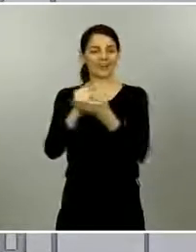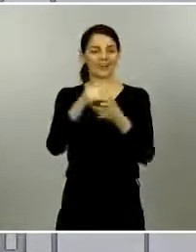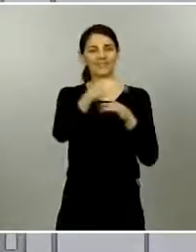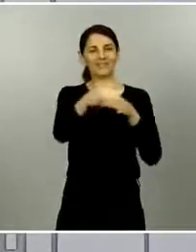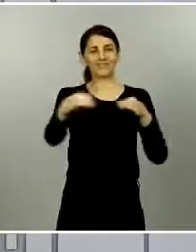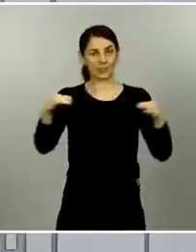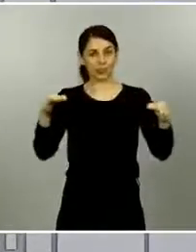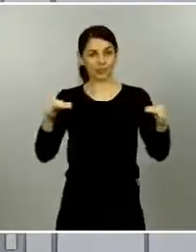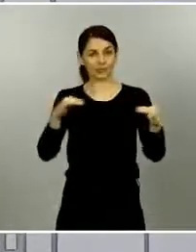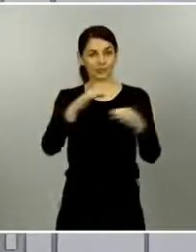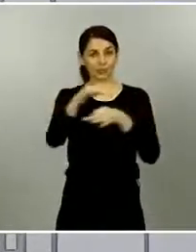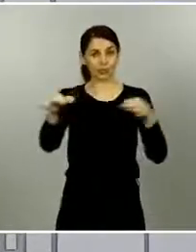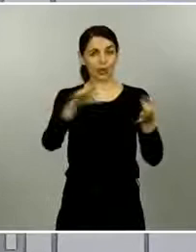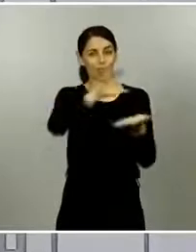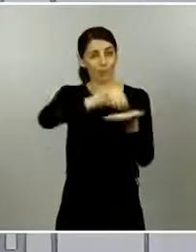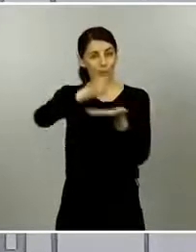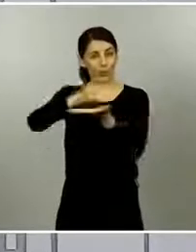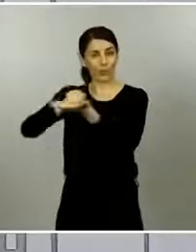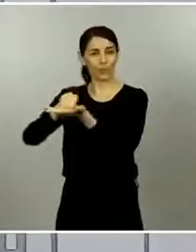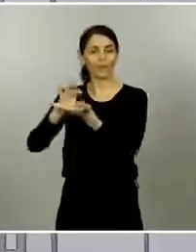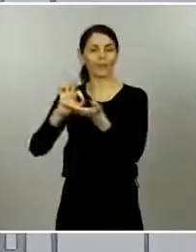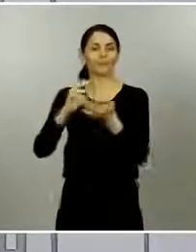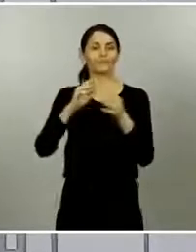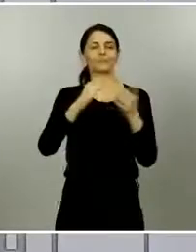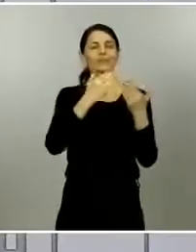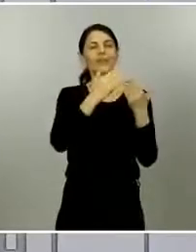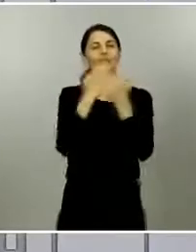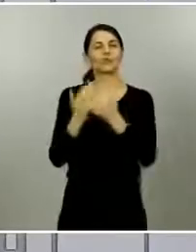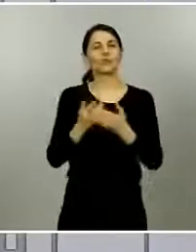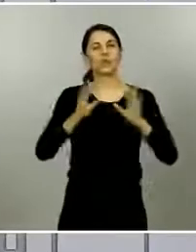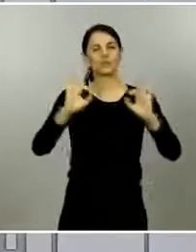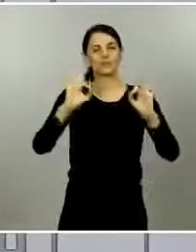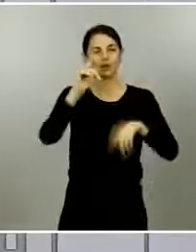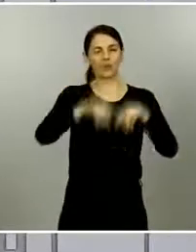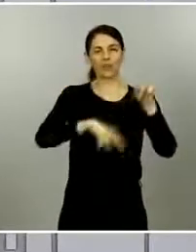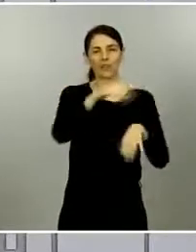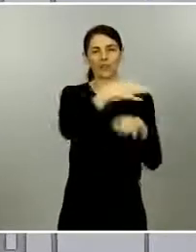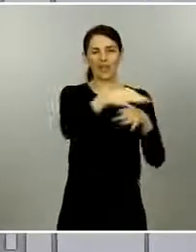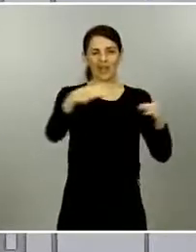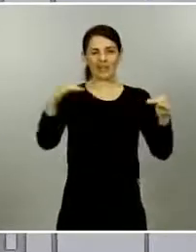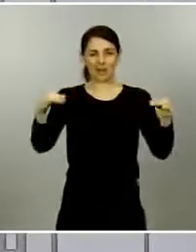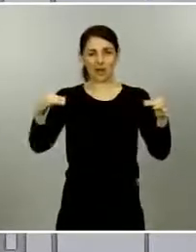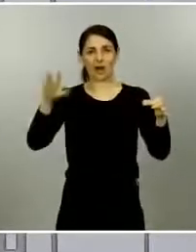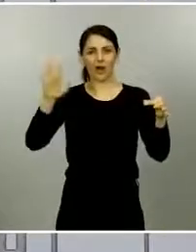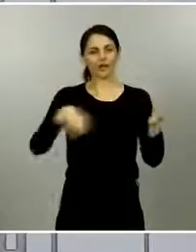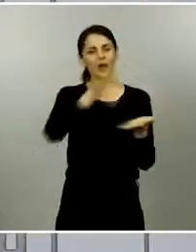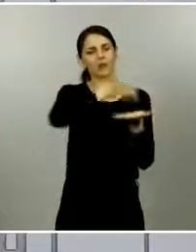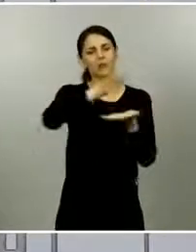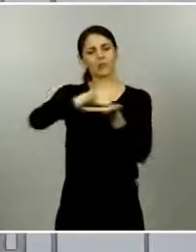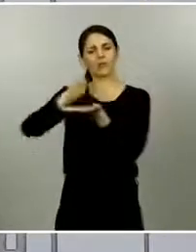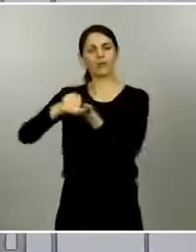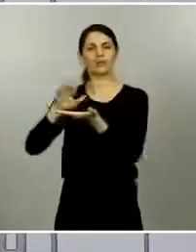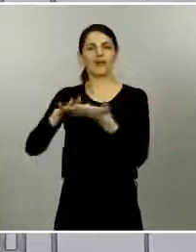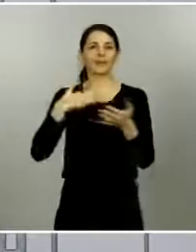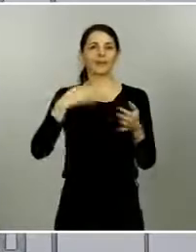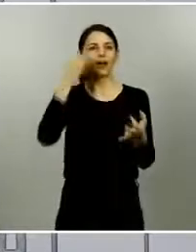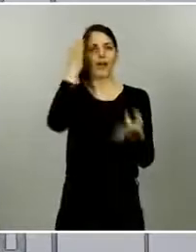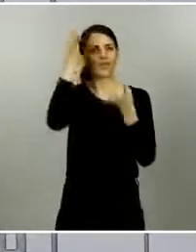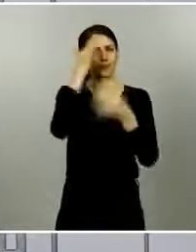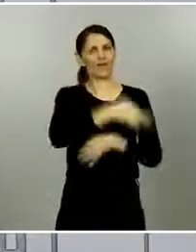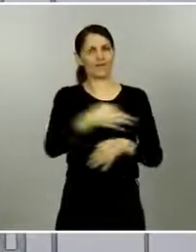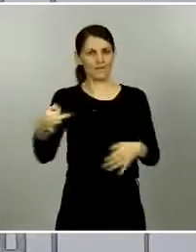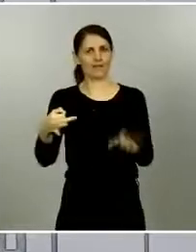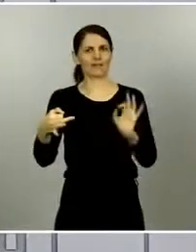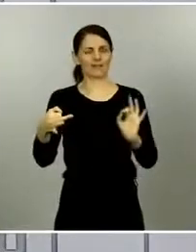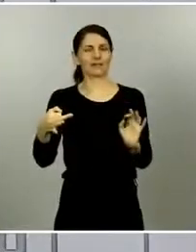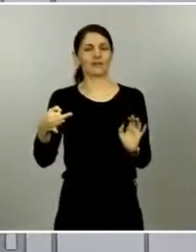específico específico por isla que permita dar datos fiables y suficientemente precisos para cada una de estas